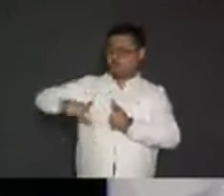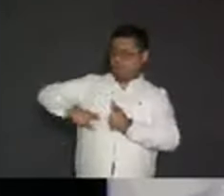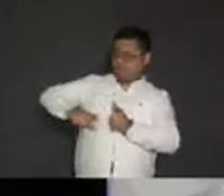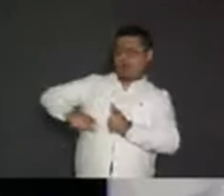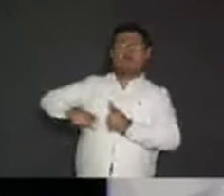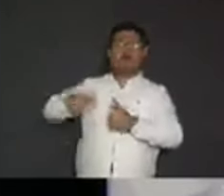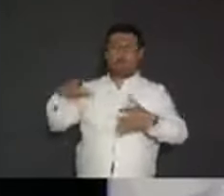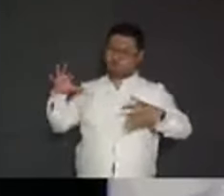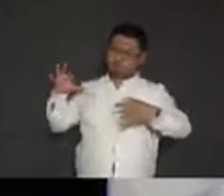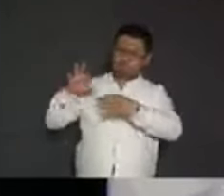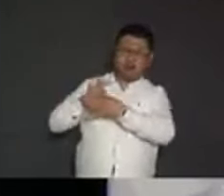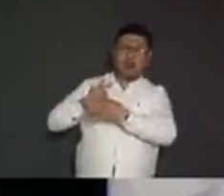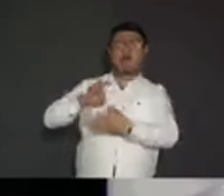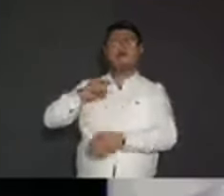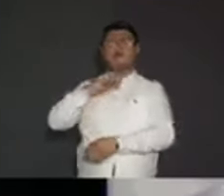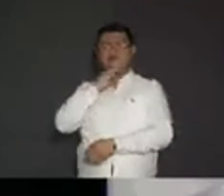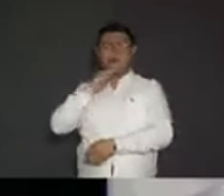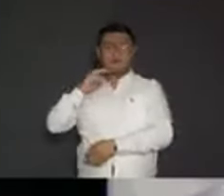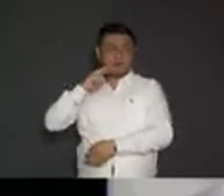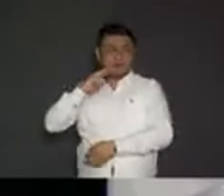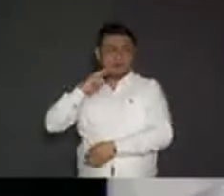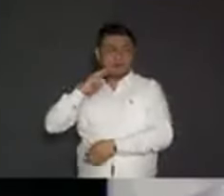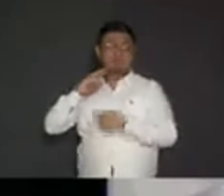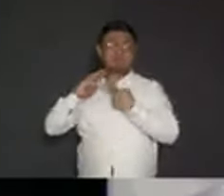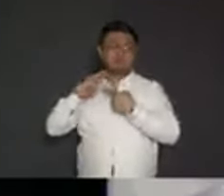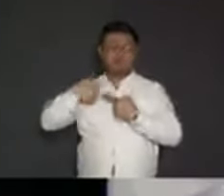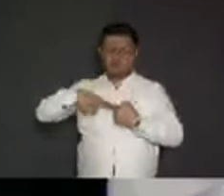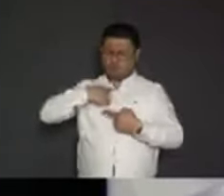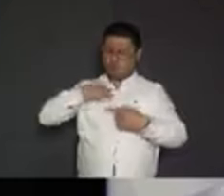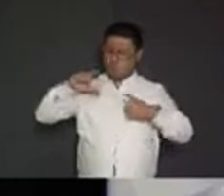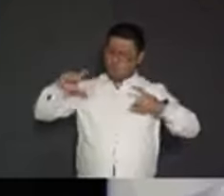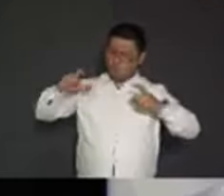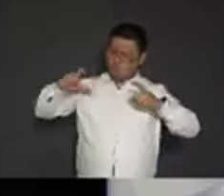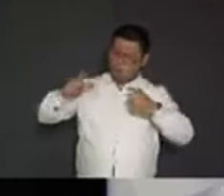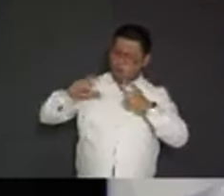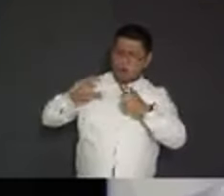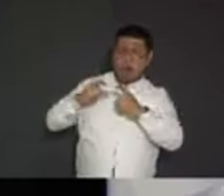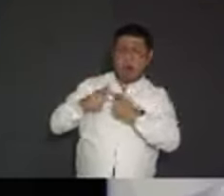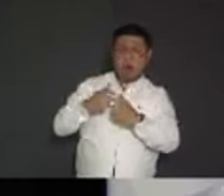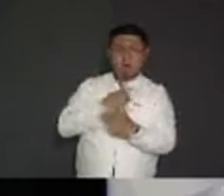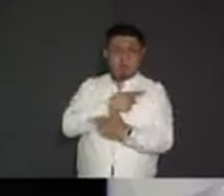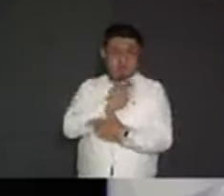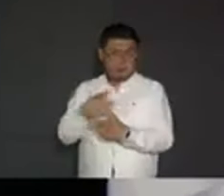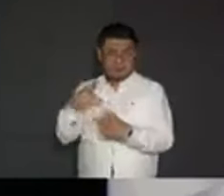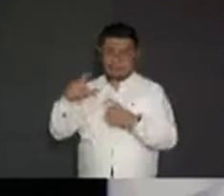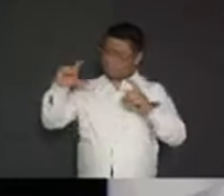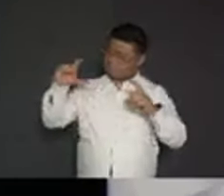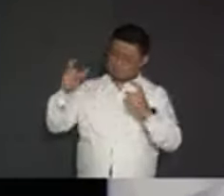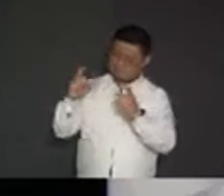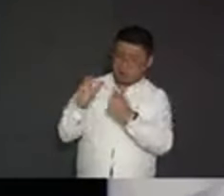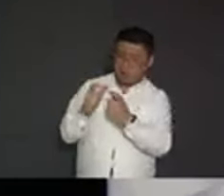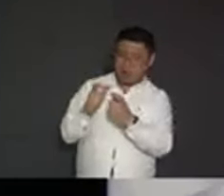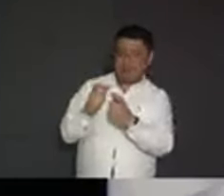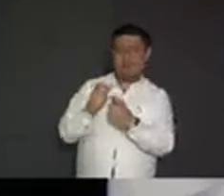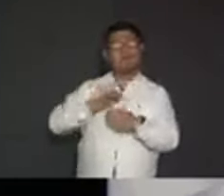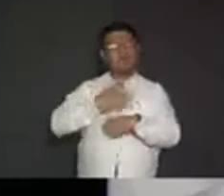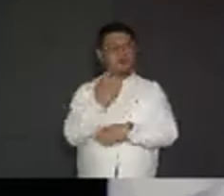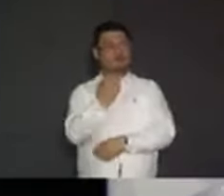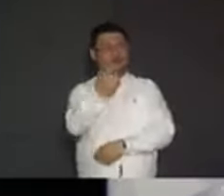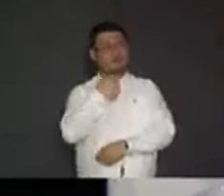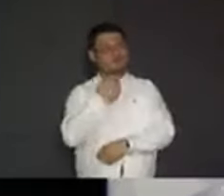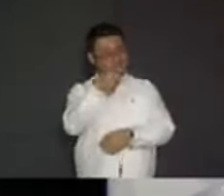que más ha reducido la pobreza y la desigualdad en todo el país. Por eso, te invito a que juntos